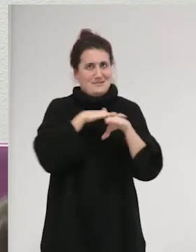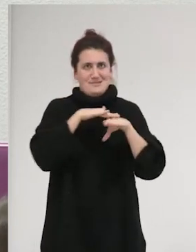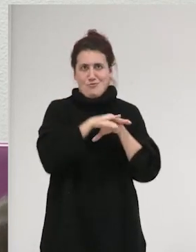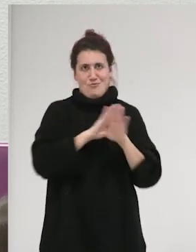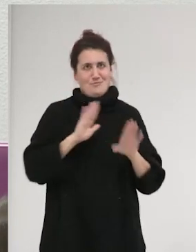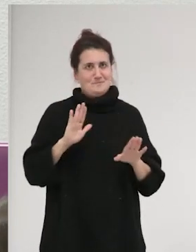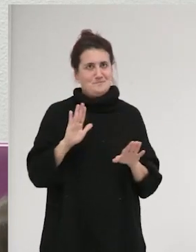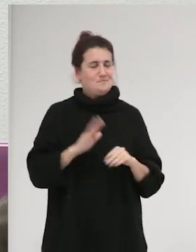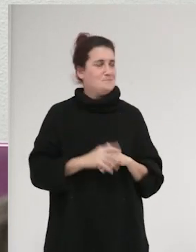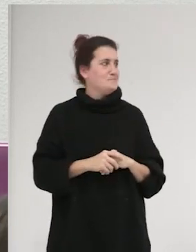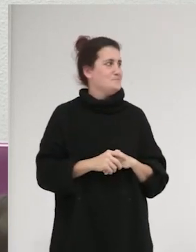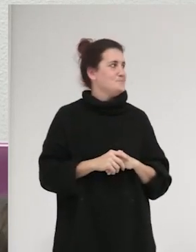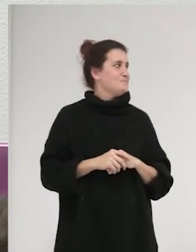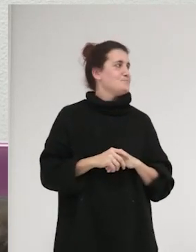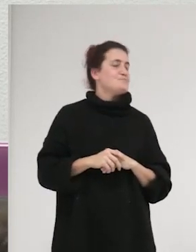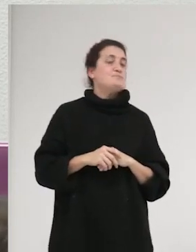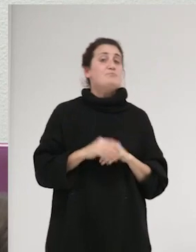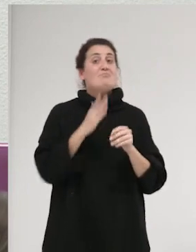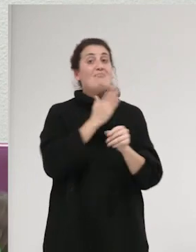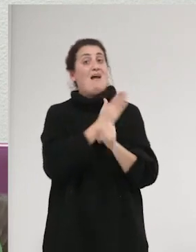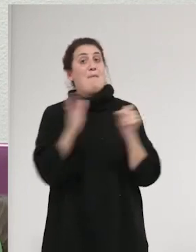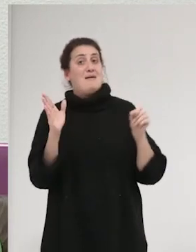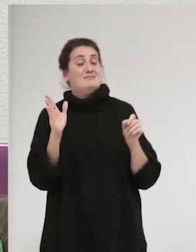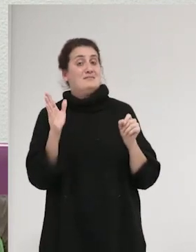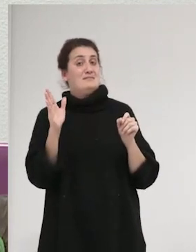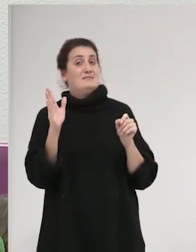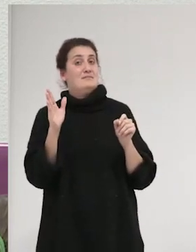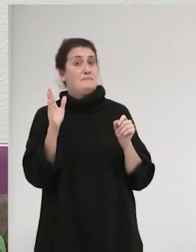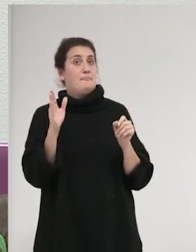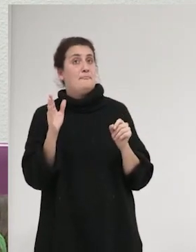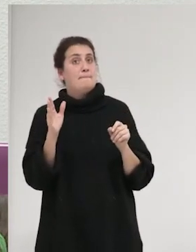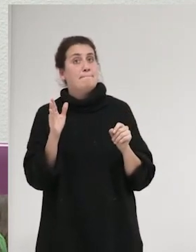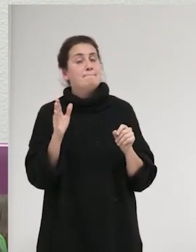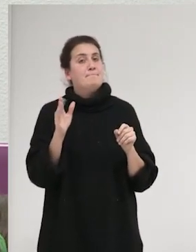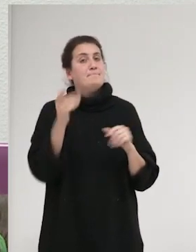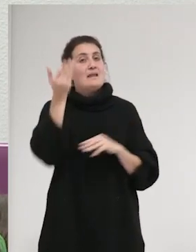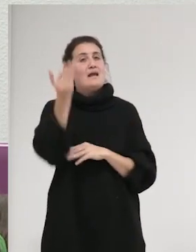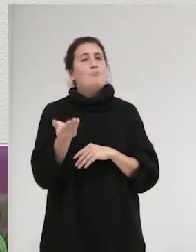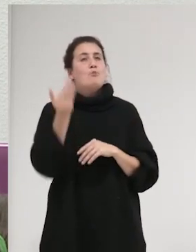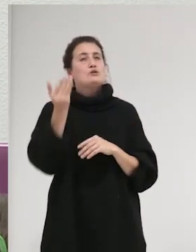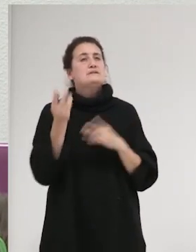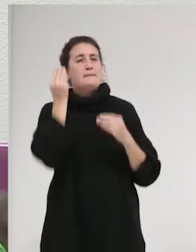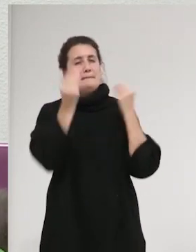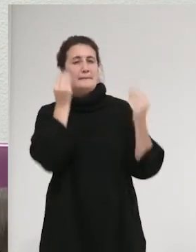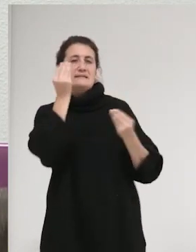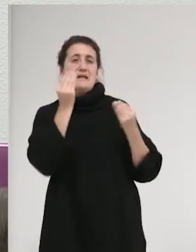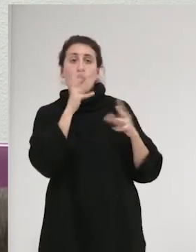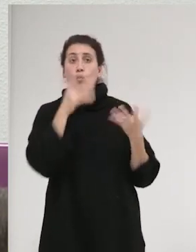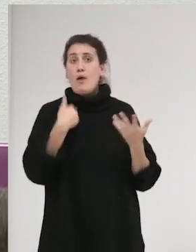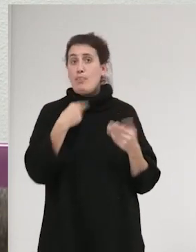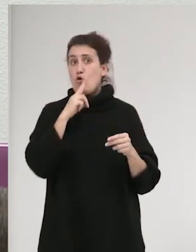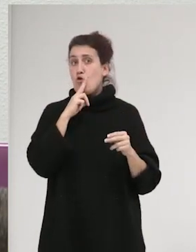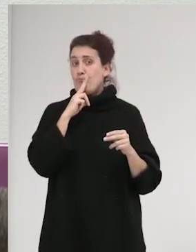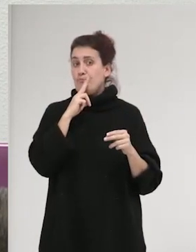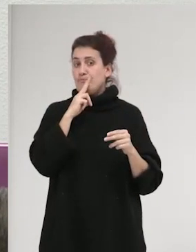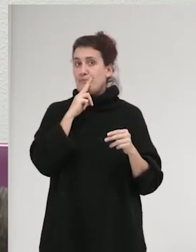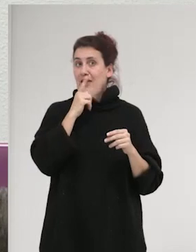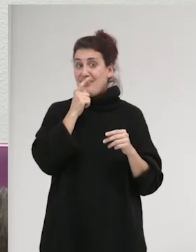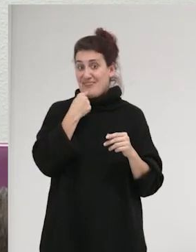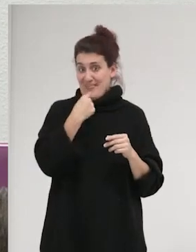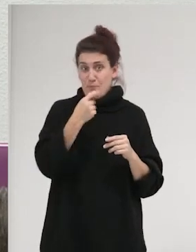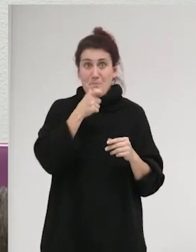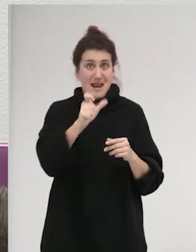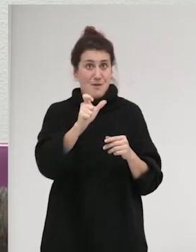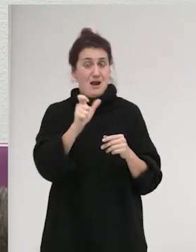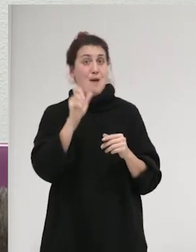aparte de que me parece importante pensar que cuando denominamos hoy en día violencia